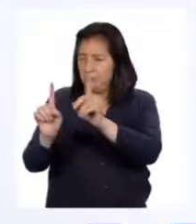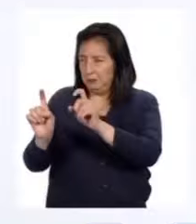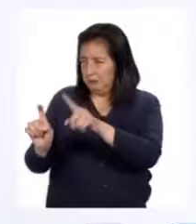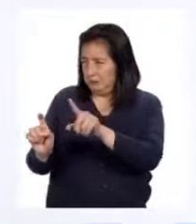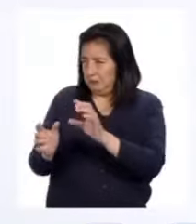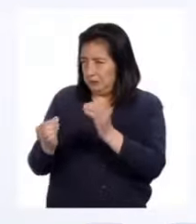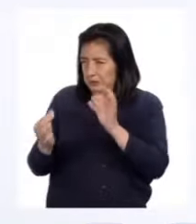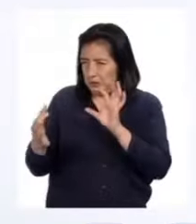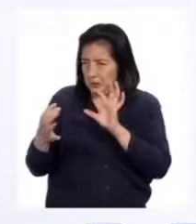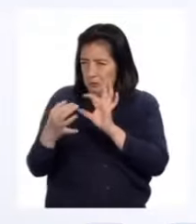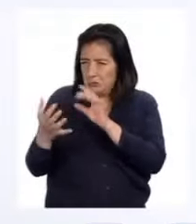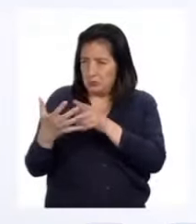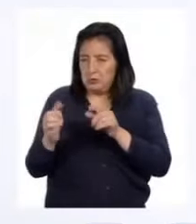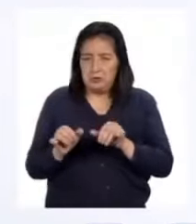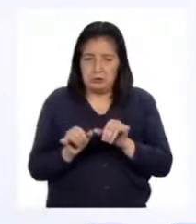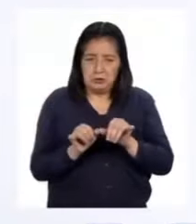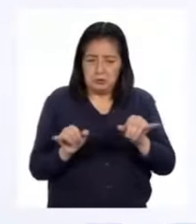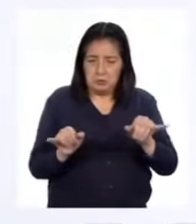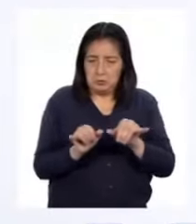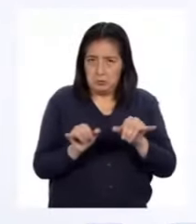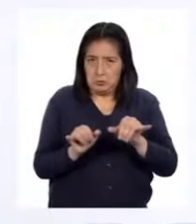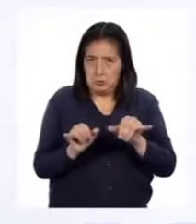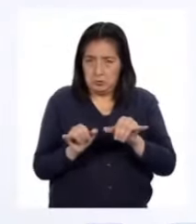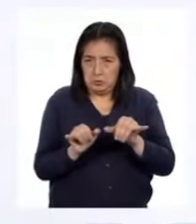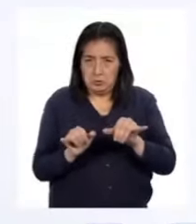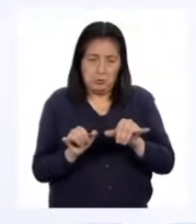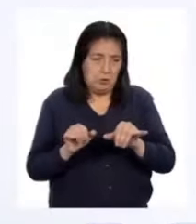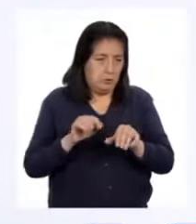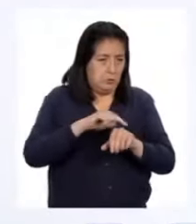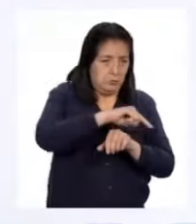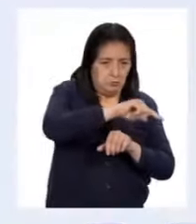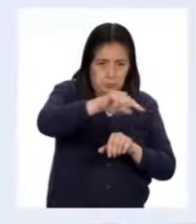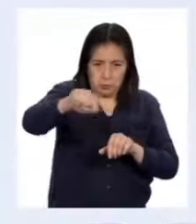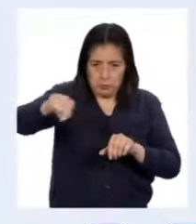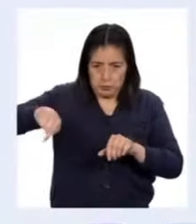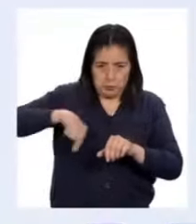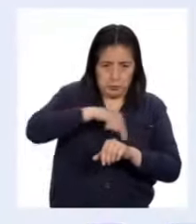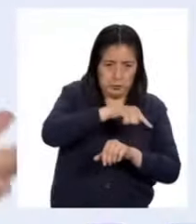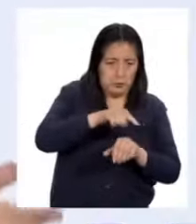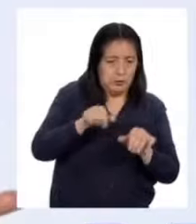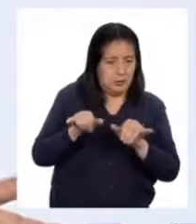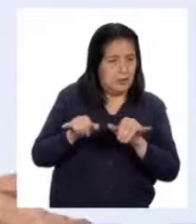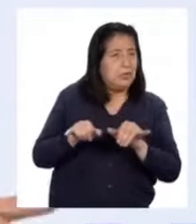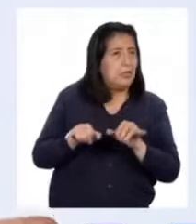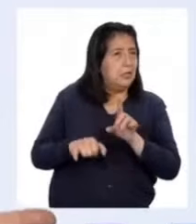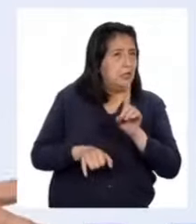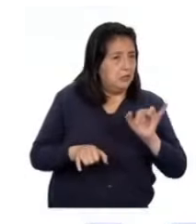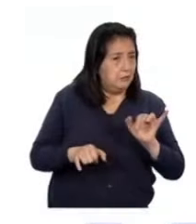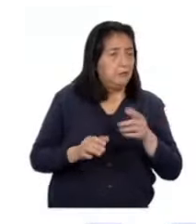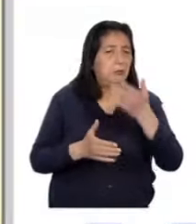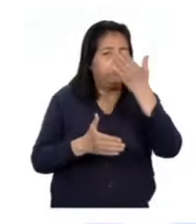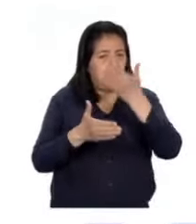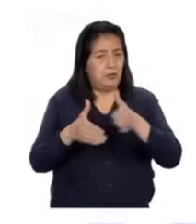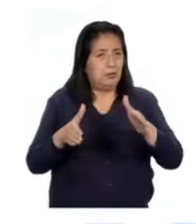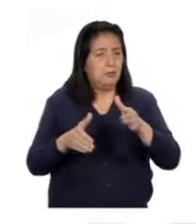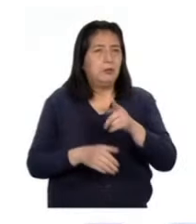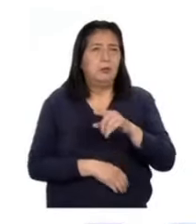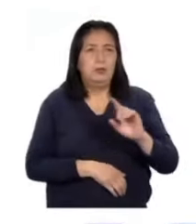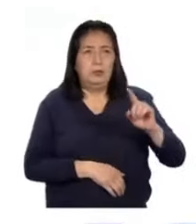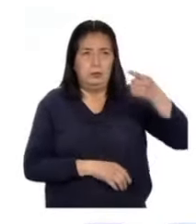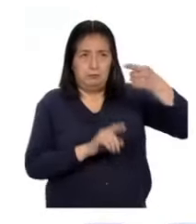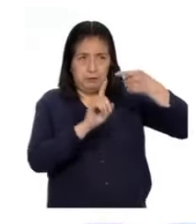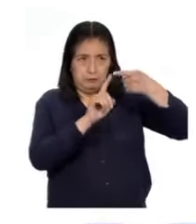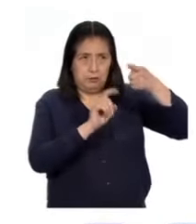sobre la relación entre longitud de la circunferencia y el diámetro, ¿verdad? Pues vamos a dividir. En el primer